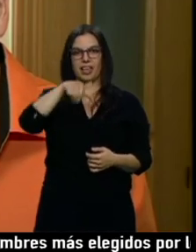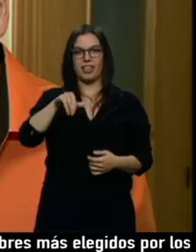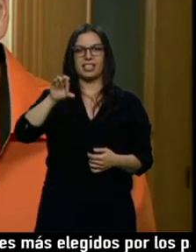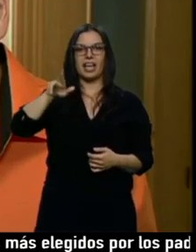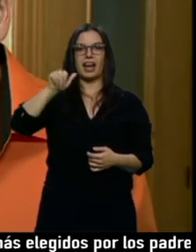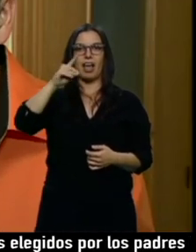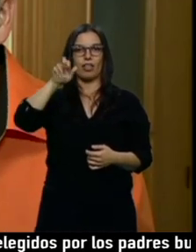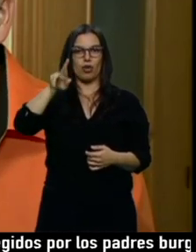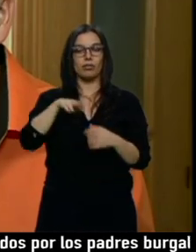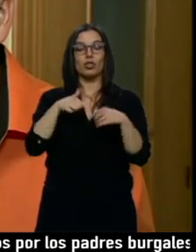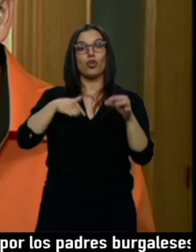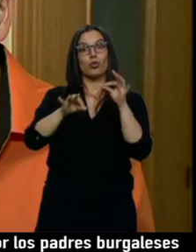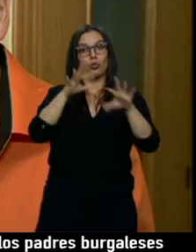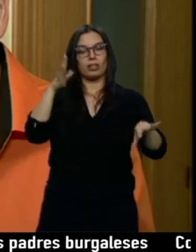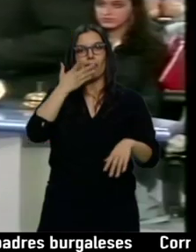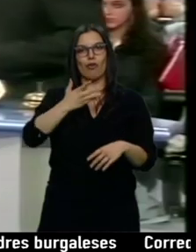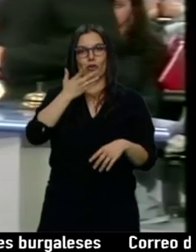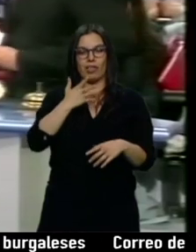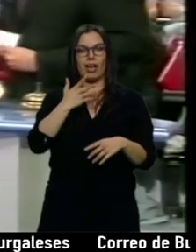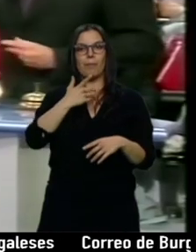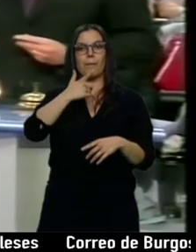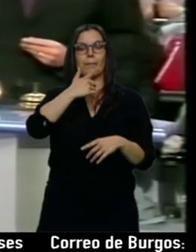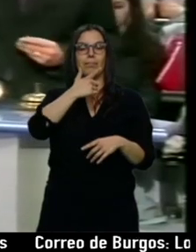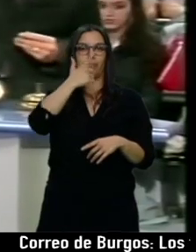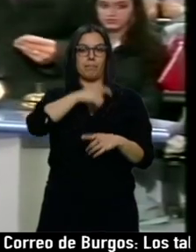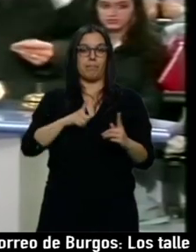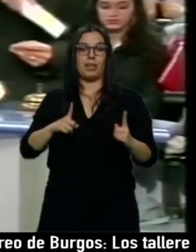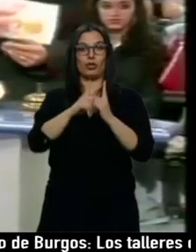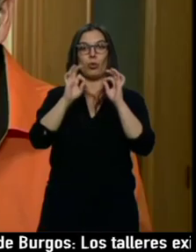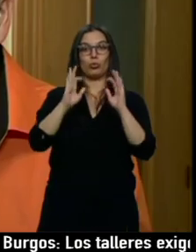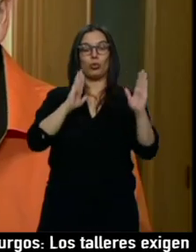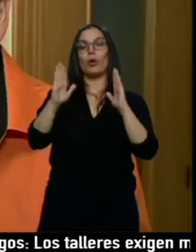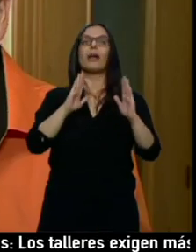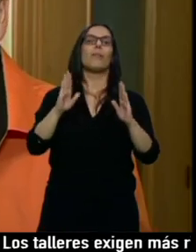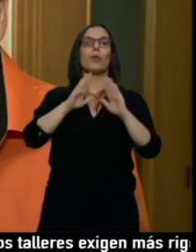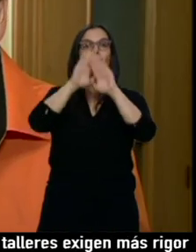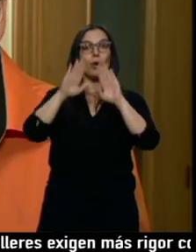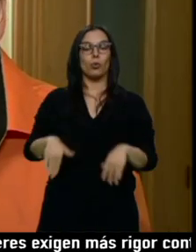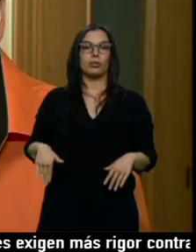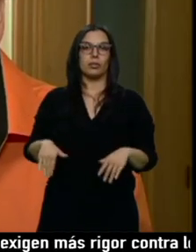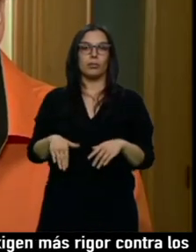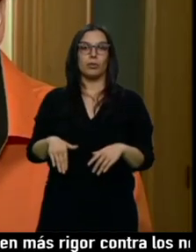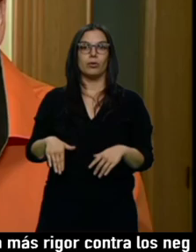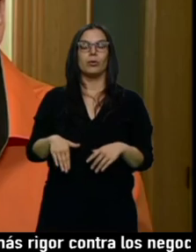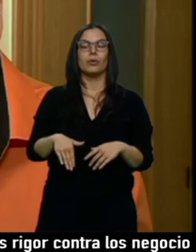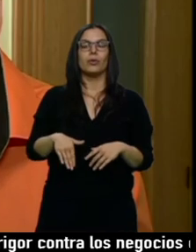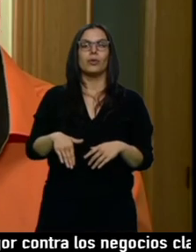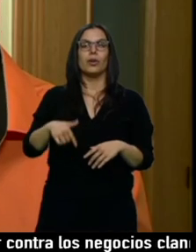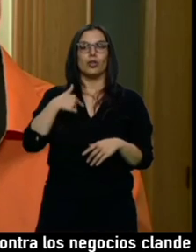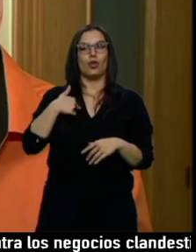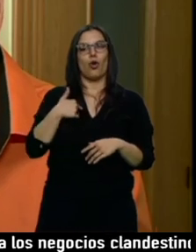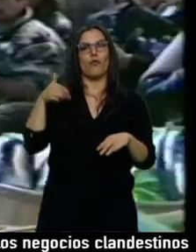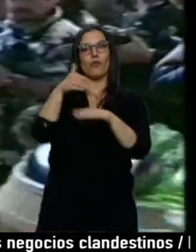en persona en la última etapa del 1-2-3, que presentó Luis Larrodera, y yo iba como público, en 12 de 19